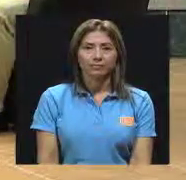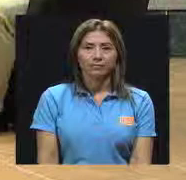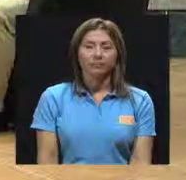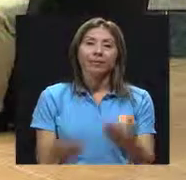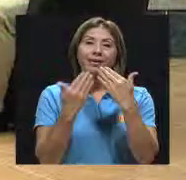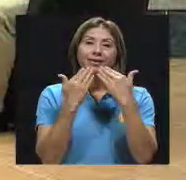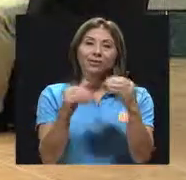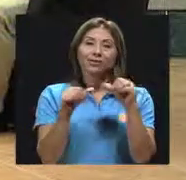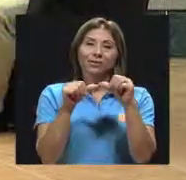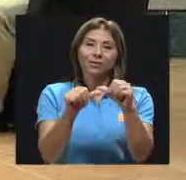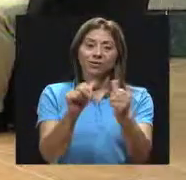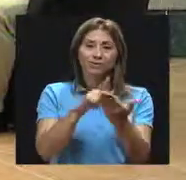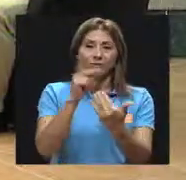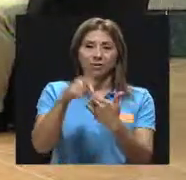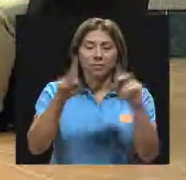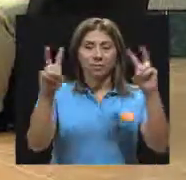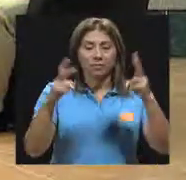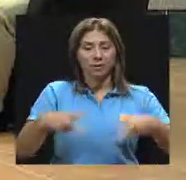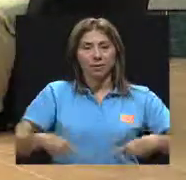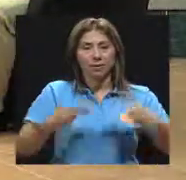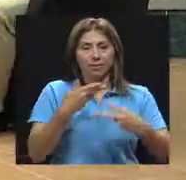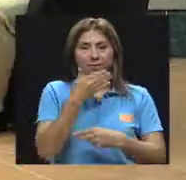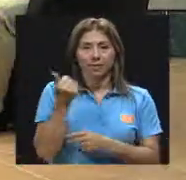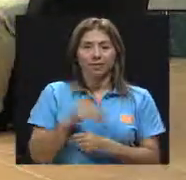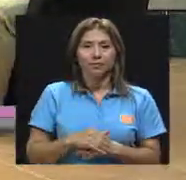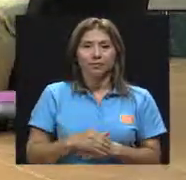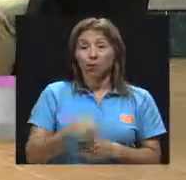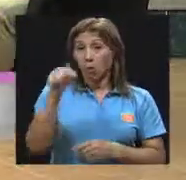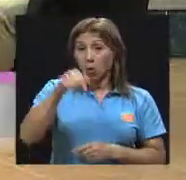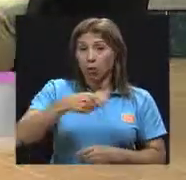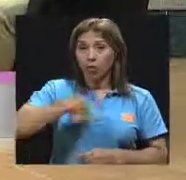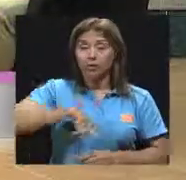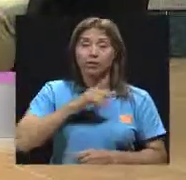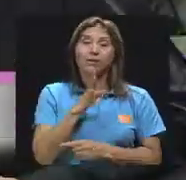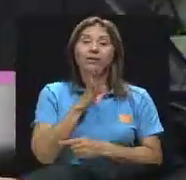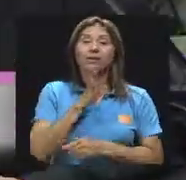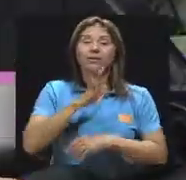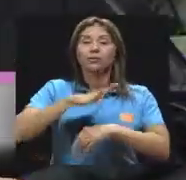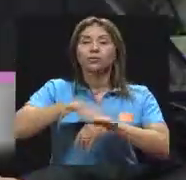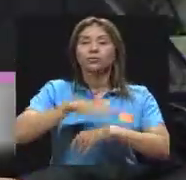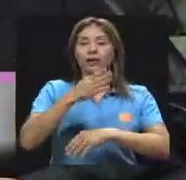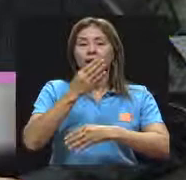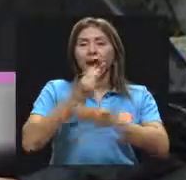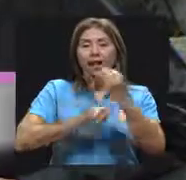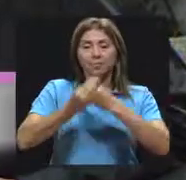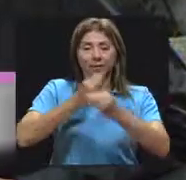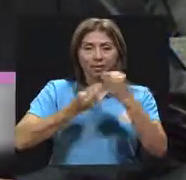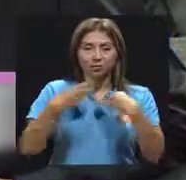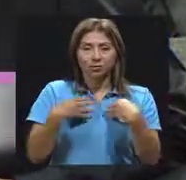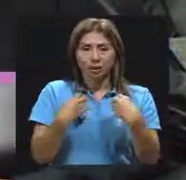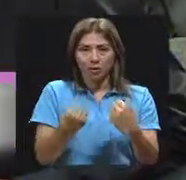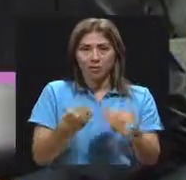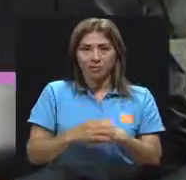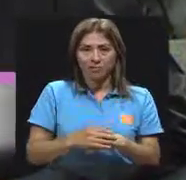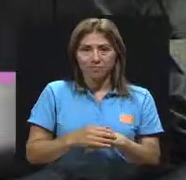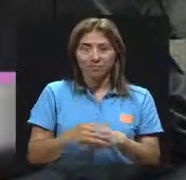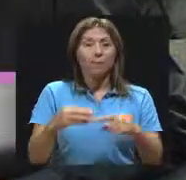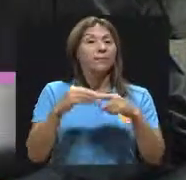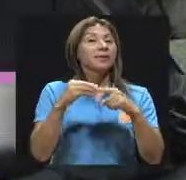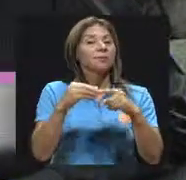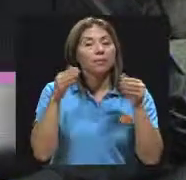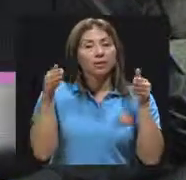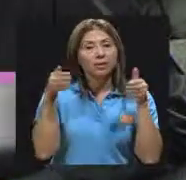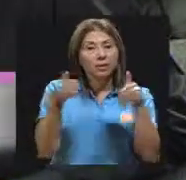Gracias por continuar su programa Vivir Mejor. El día de hoy estamos conversando acerca de la alimentación saludable principalmente